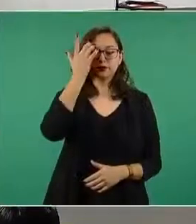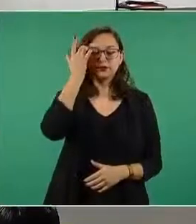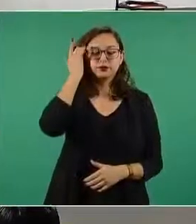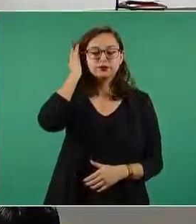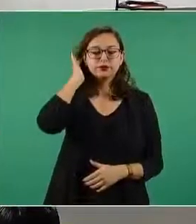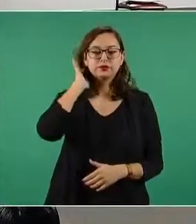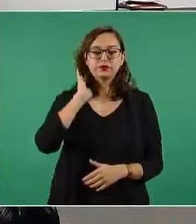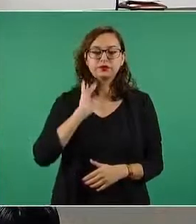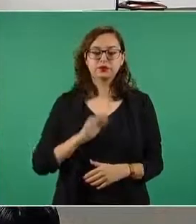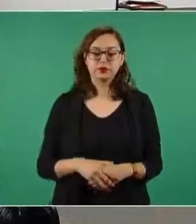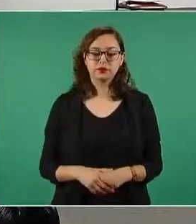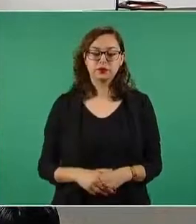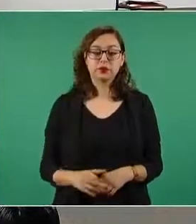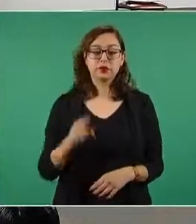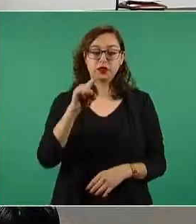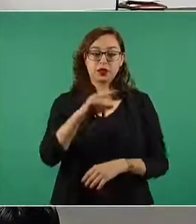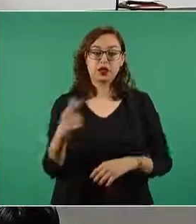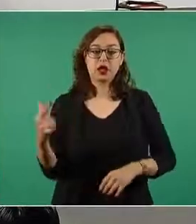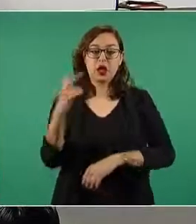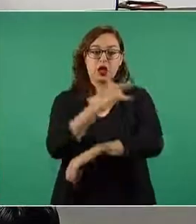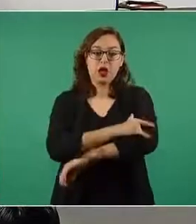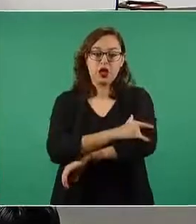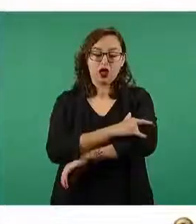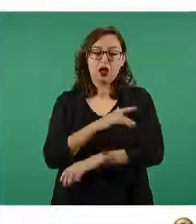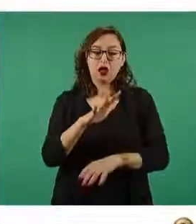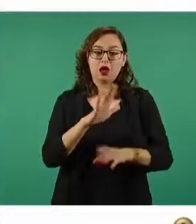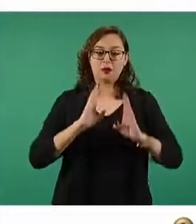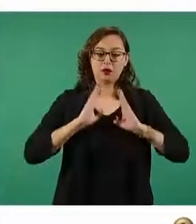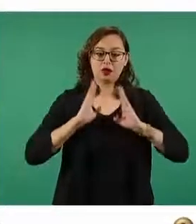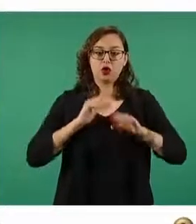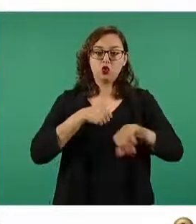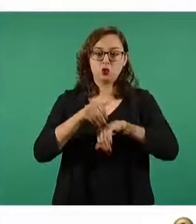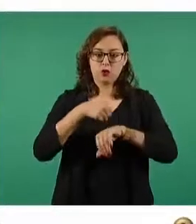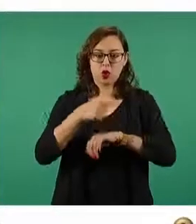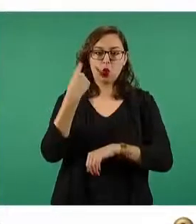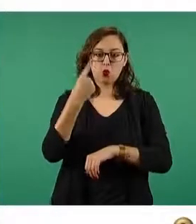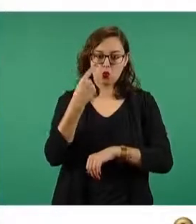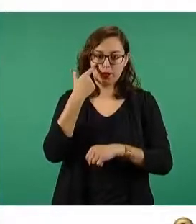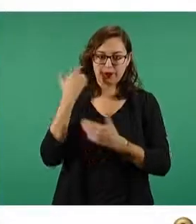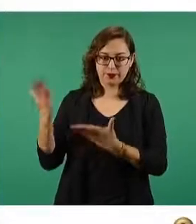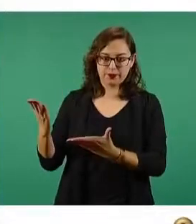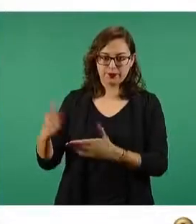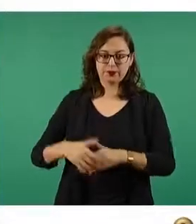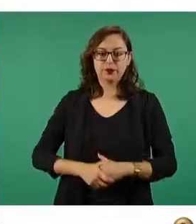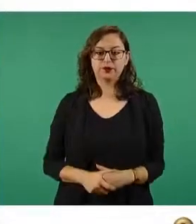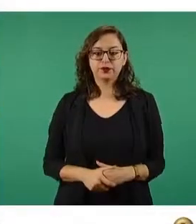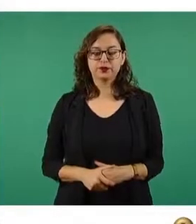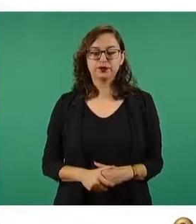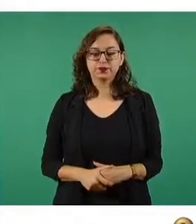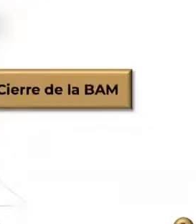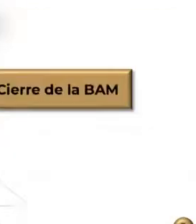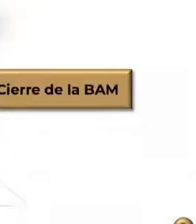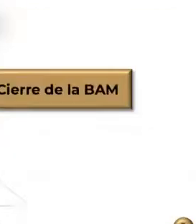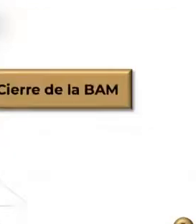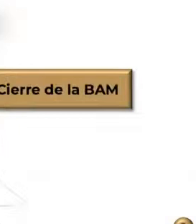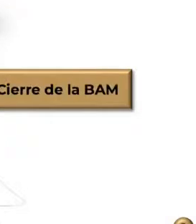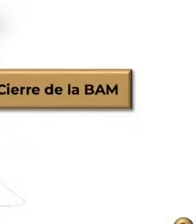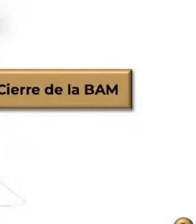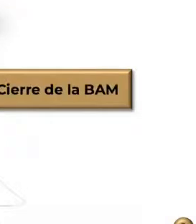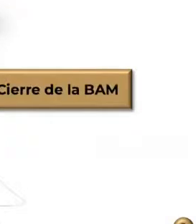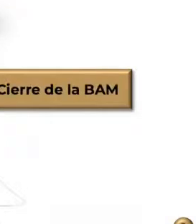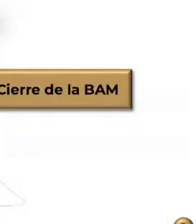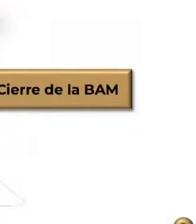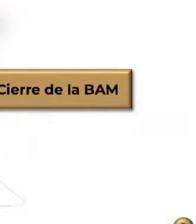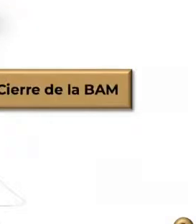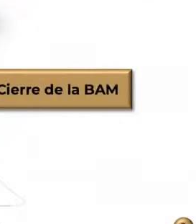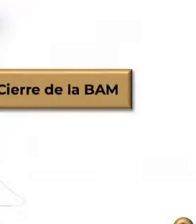militar número uno realizaba sus operaciones aéreas alineadas con el aeropuerto internacional